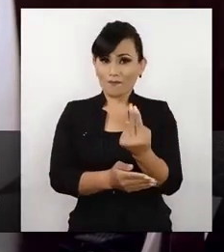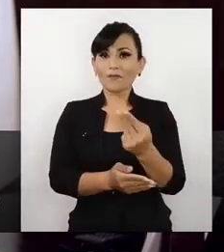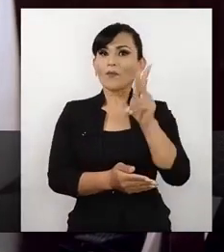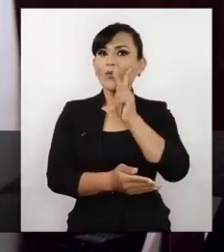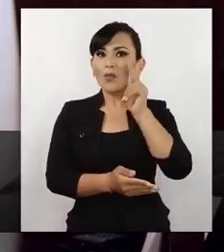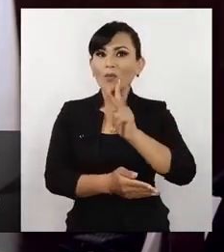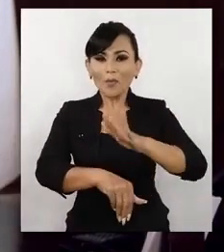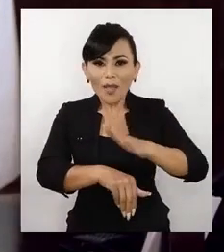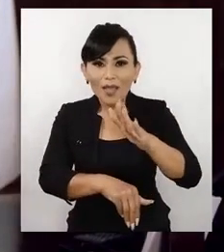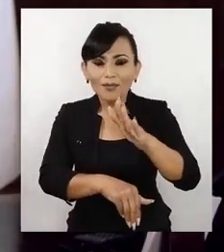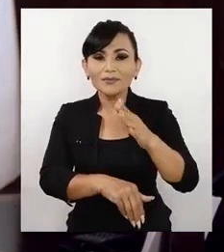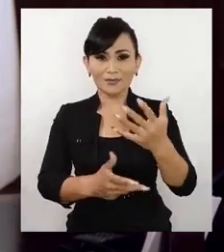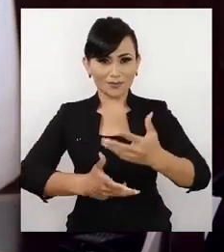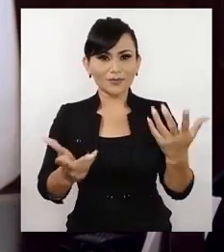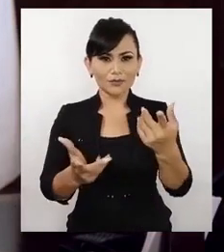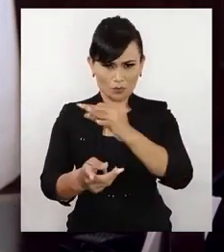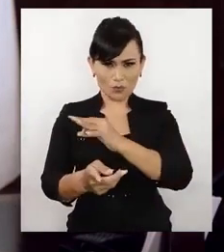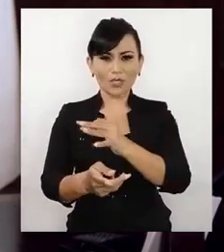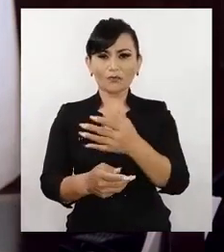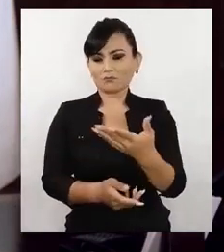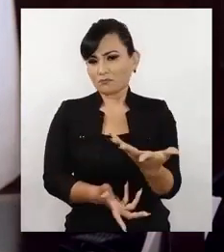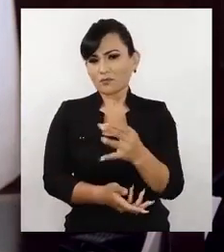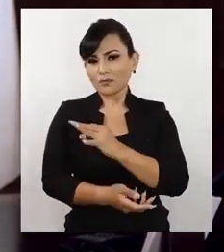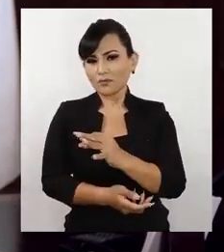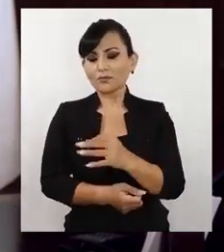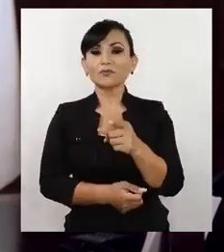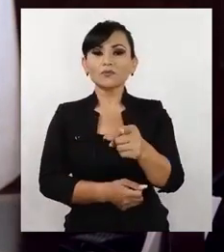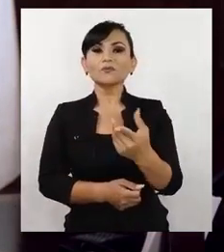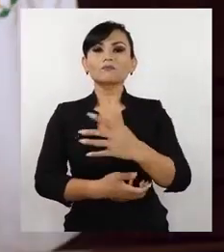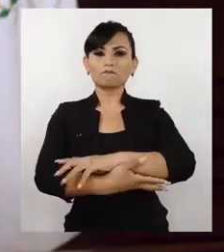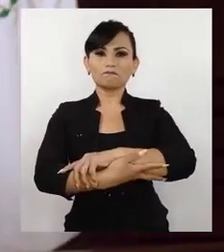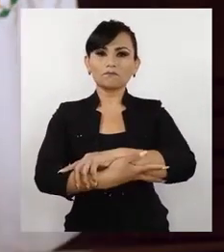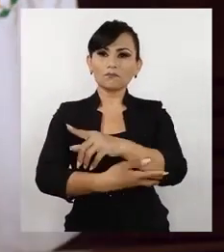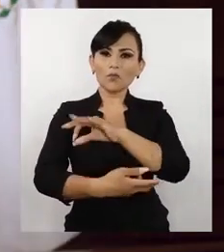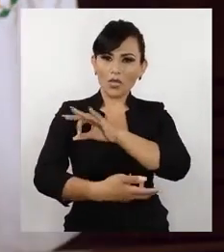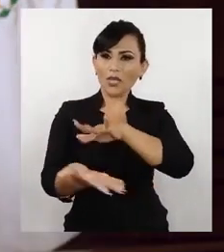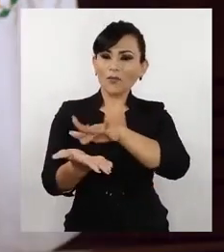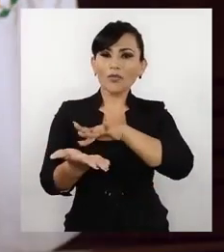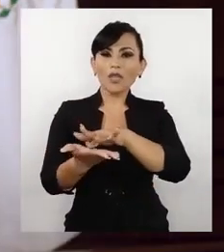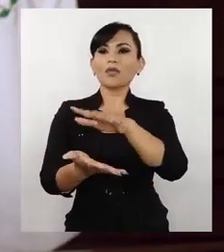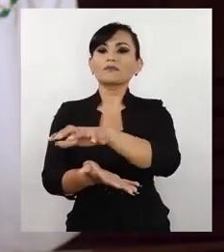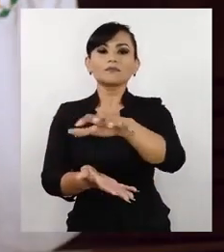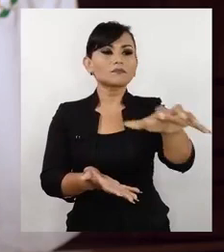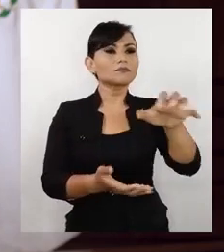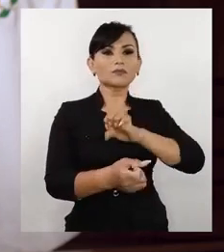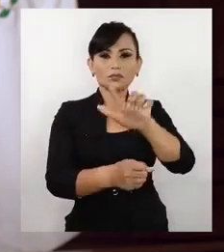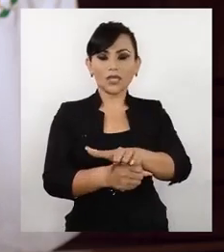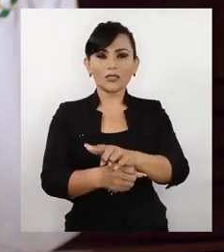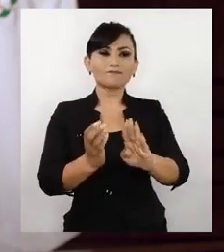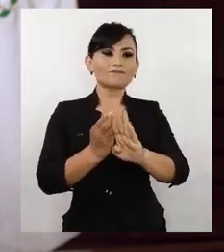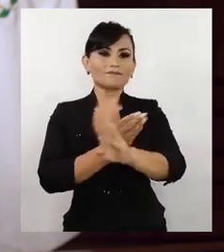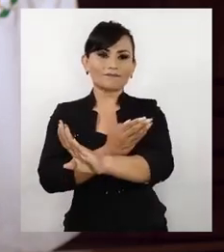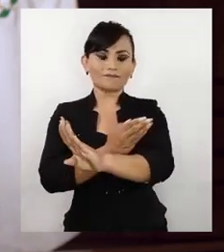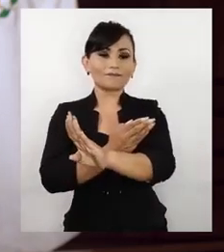ir en busca del virus mediante el esquema de un mayor número de pruebas. Serás el principal aliado de